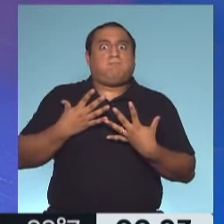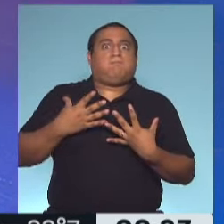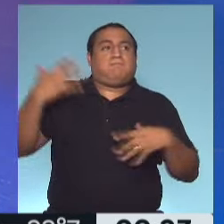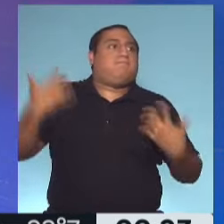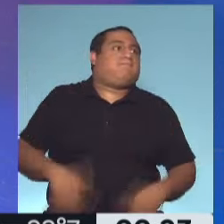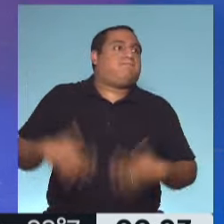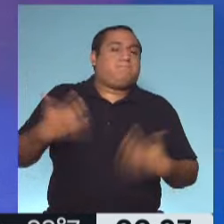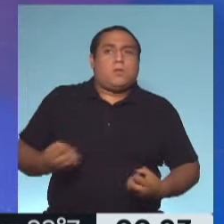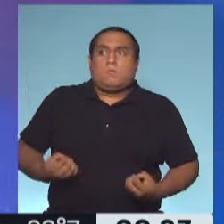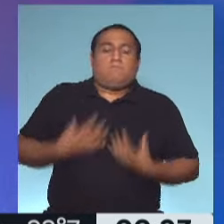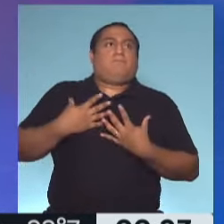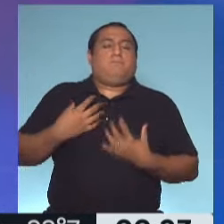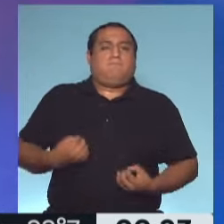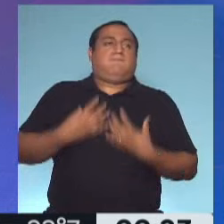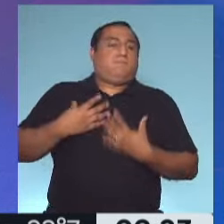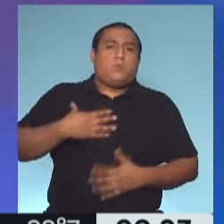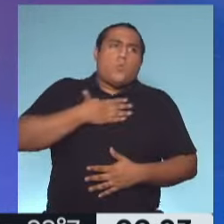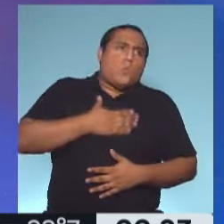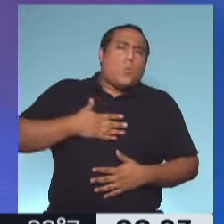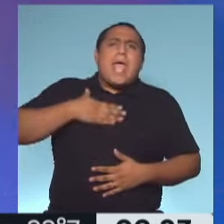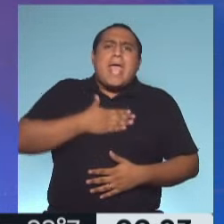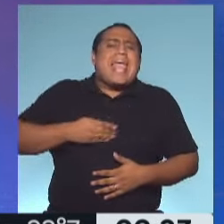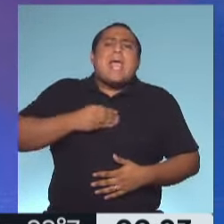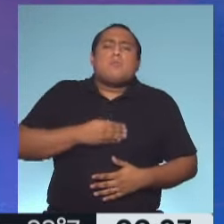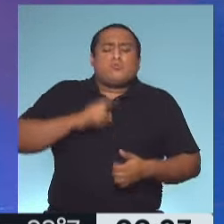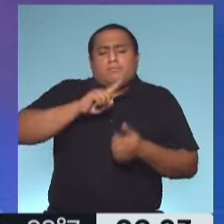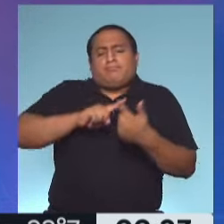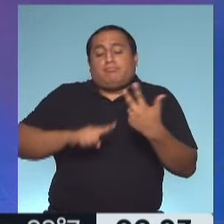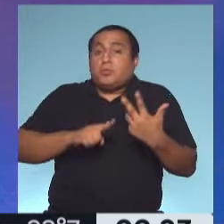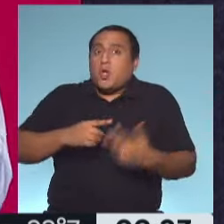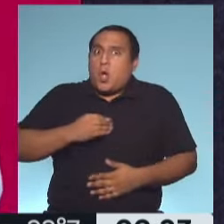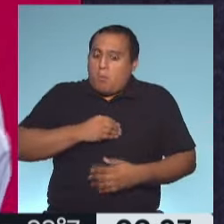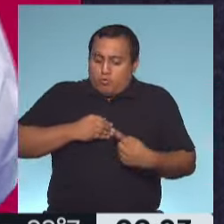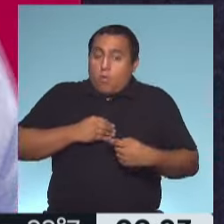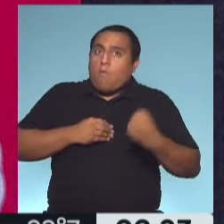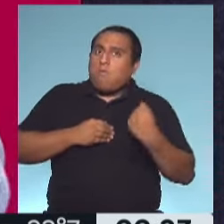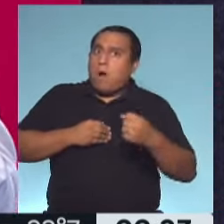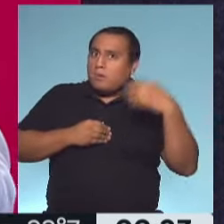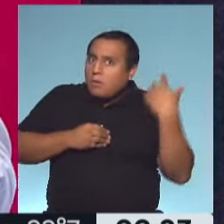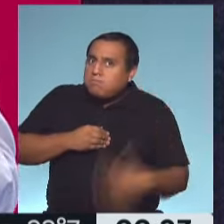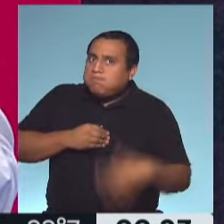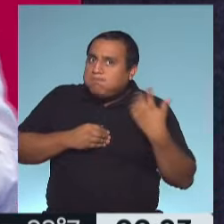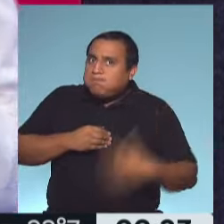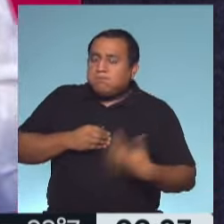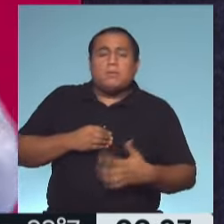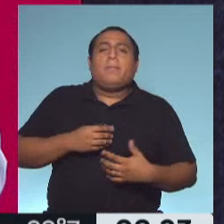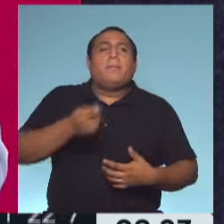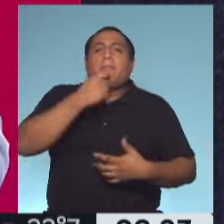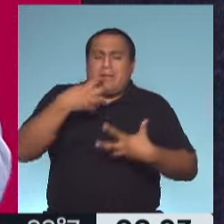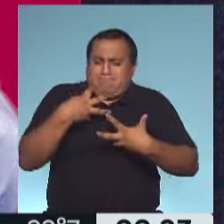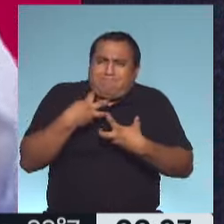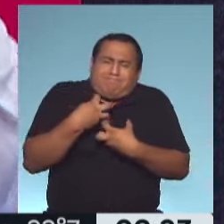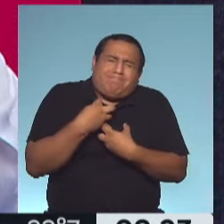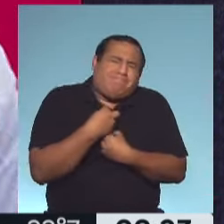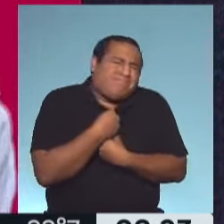puso muy en contacto con la emoción y con la potencia que la emoción tiene. Nos anotició que la angustia se siente